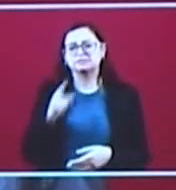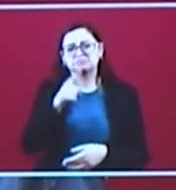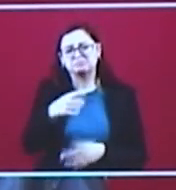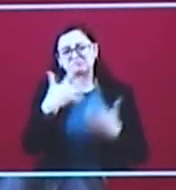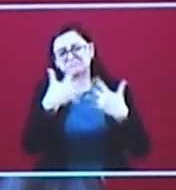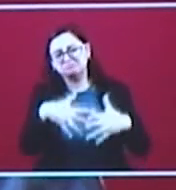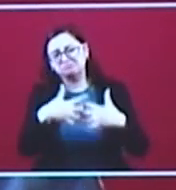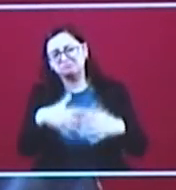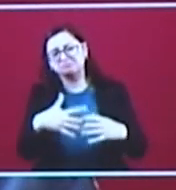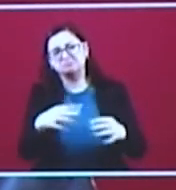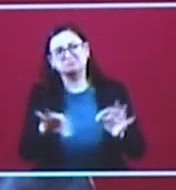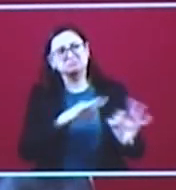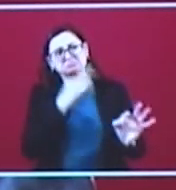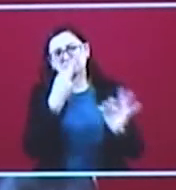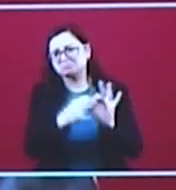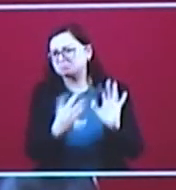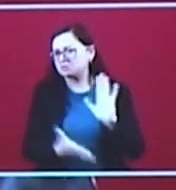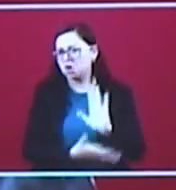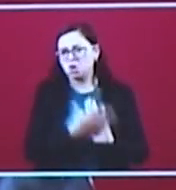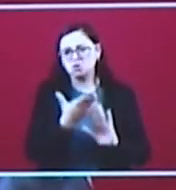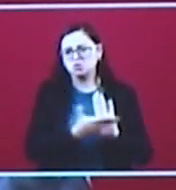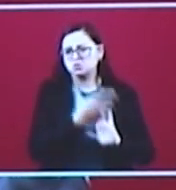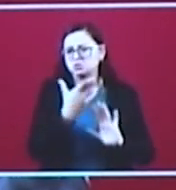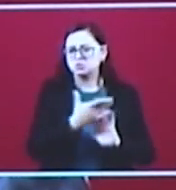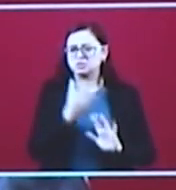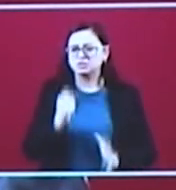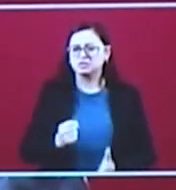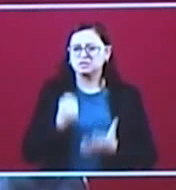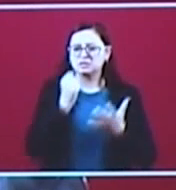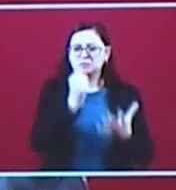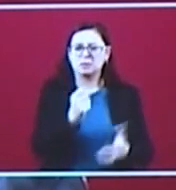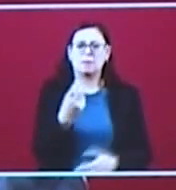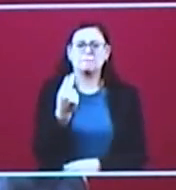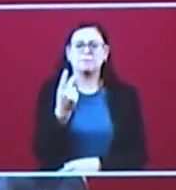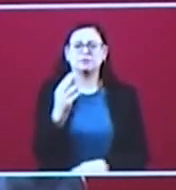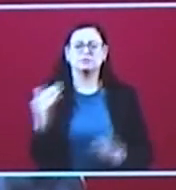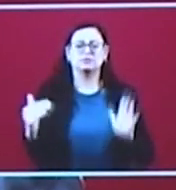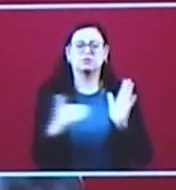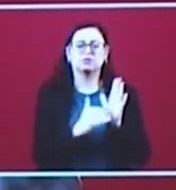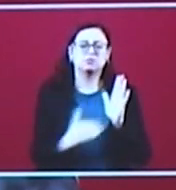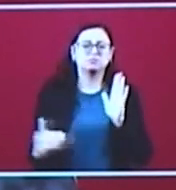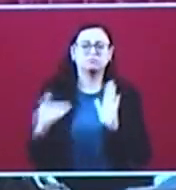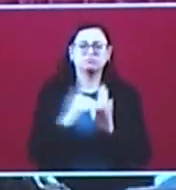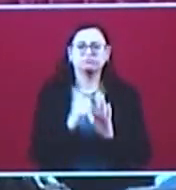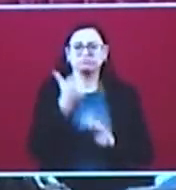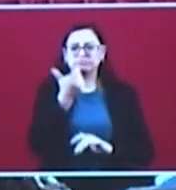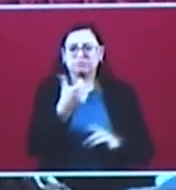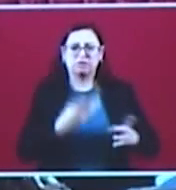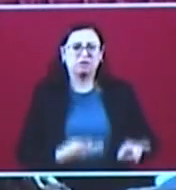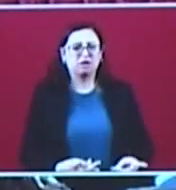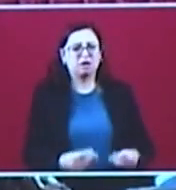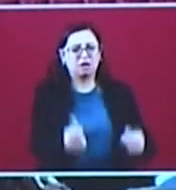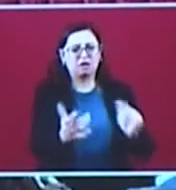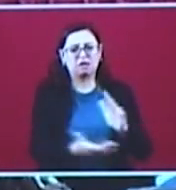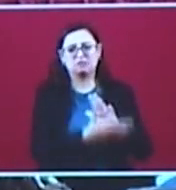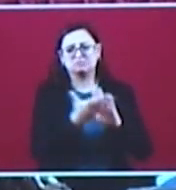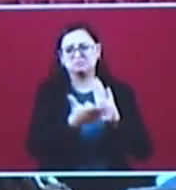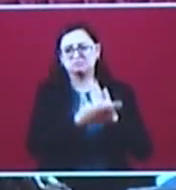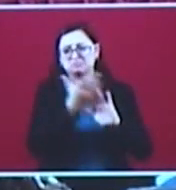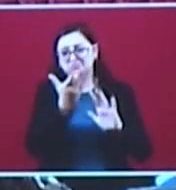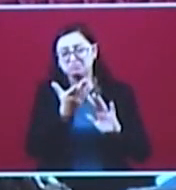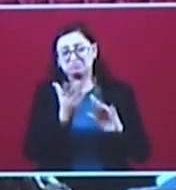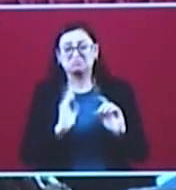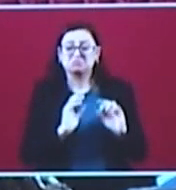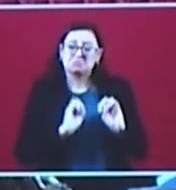también hay que considerarlo, da 60% a favor, 40% en contra. La